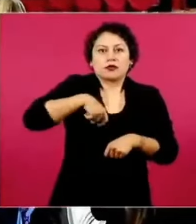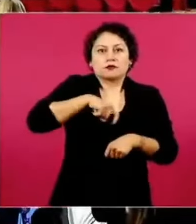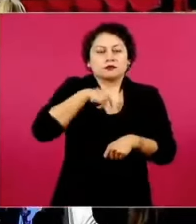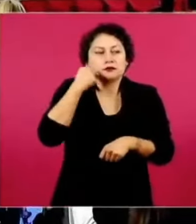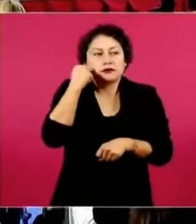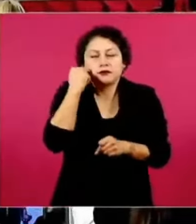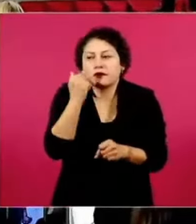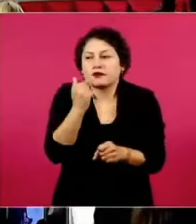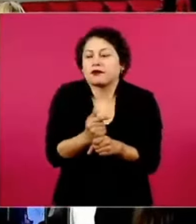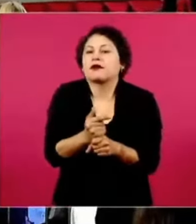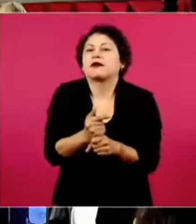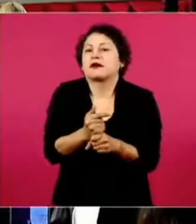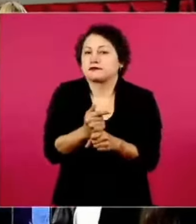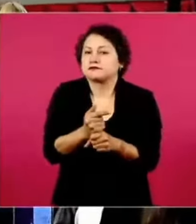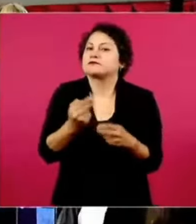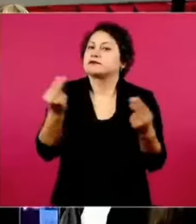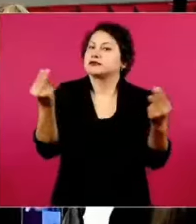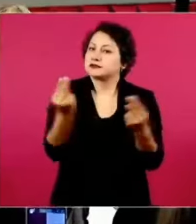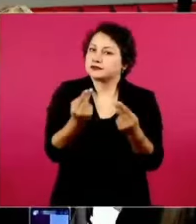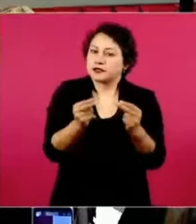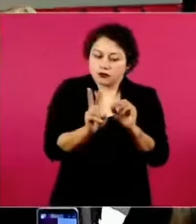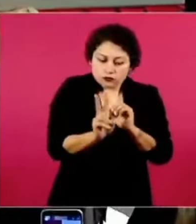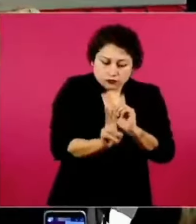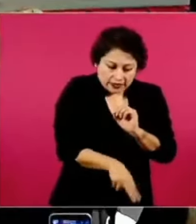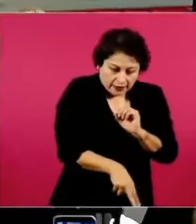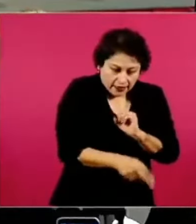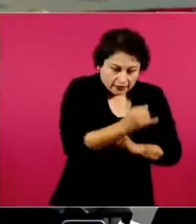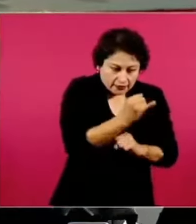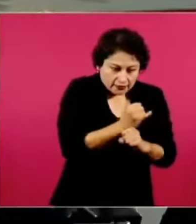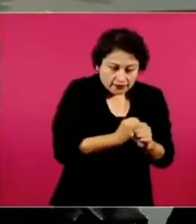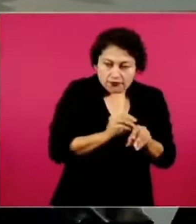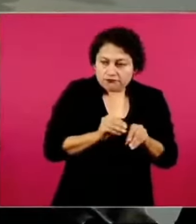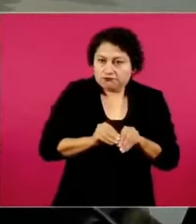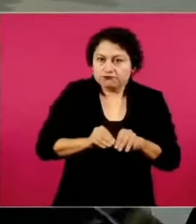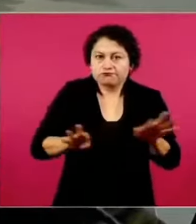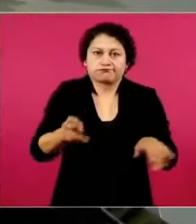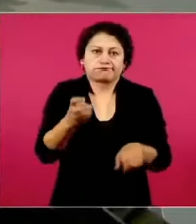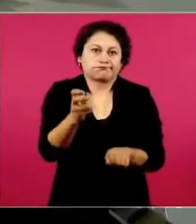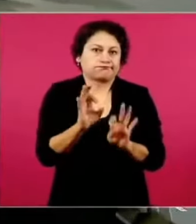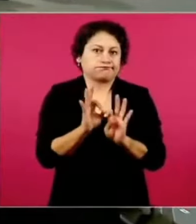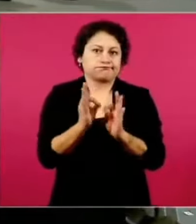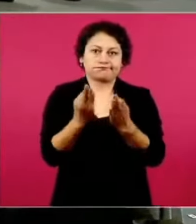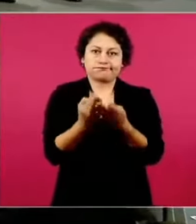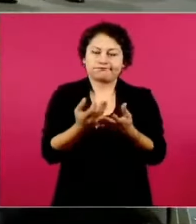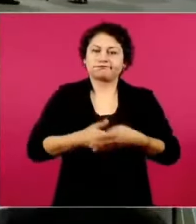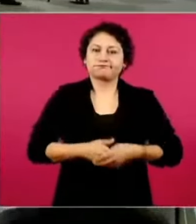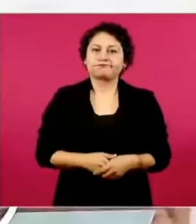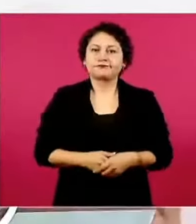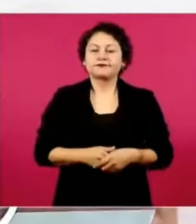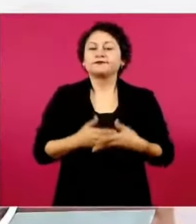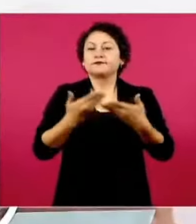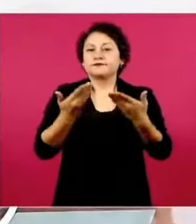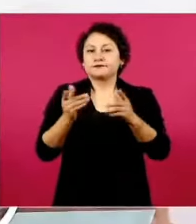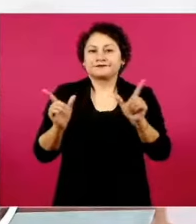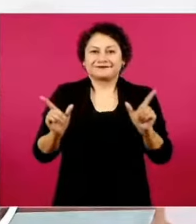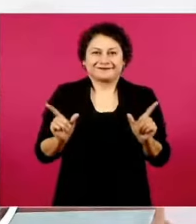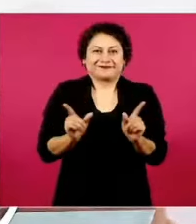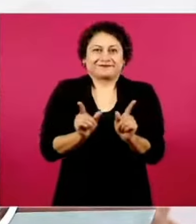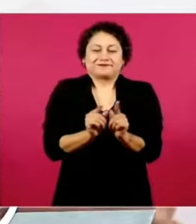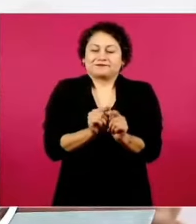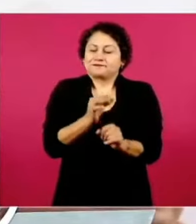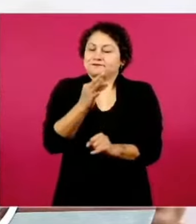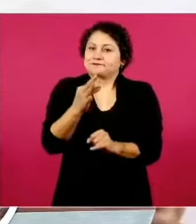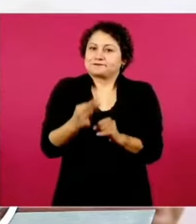la realidad como es. Y ya para ir entonces cerrando, solo